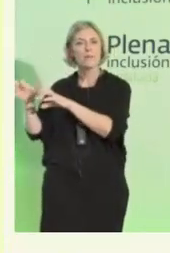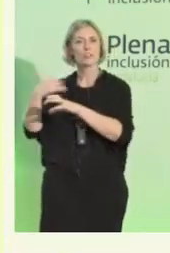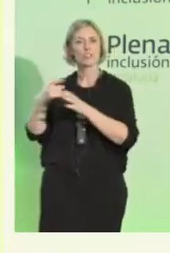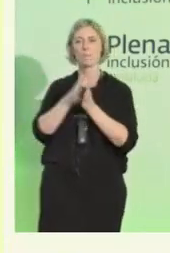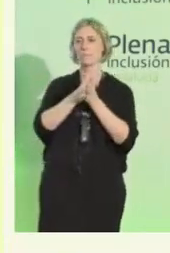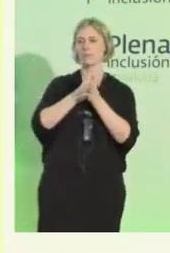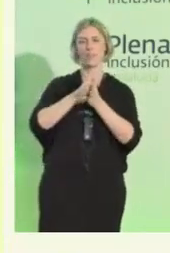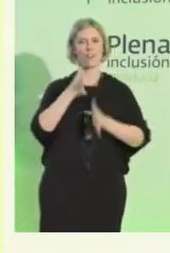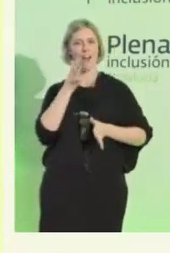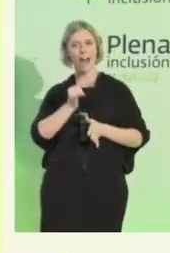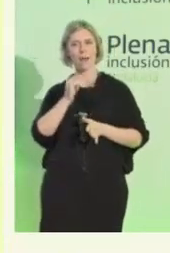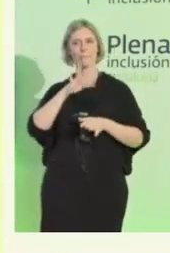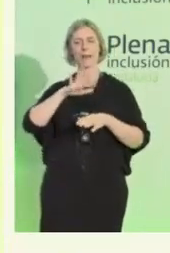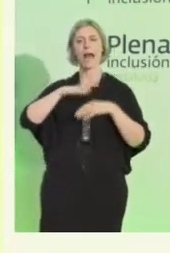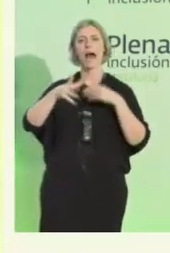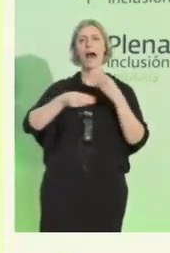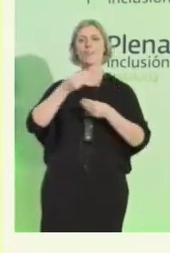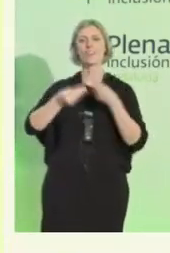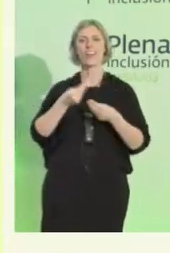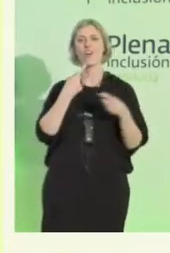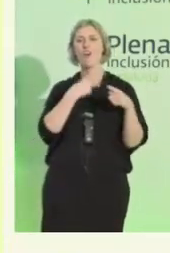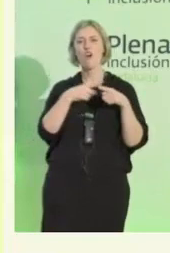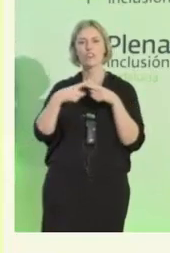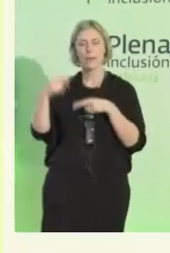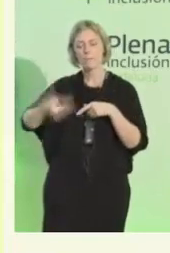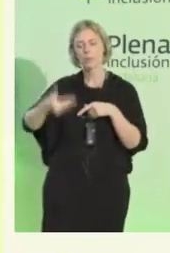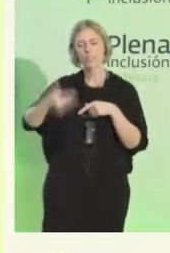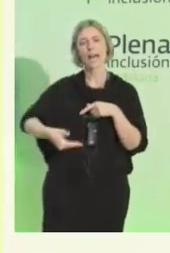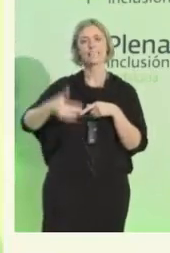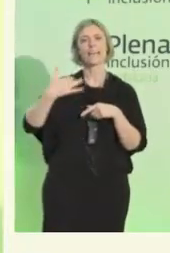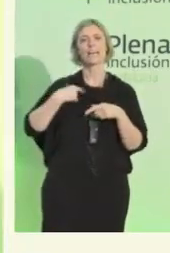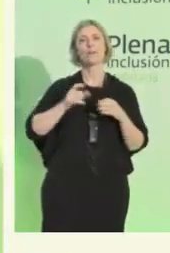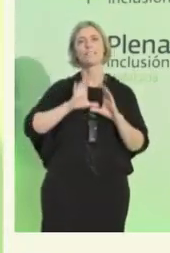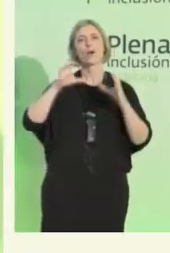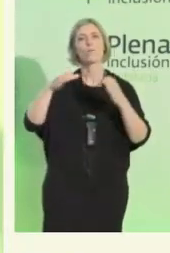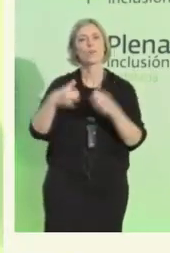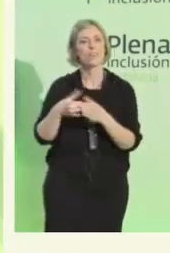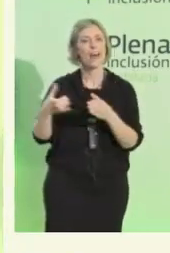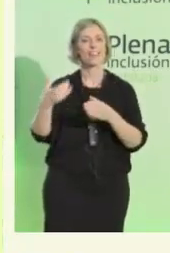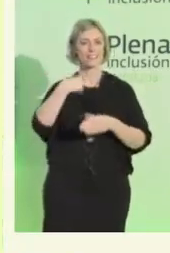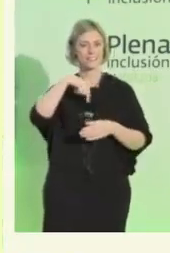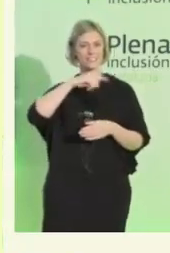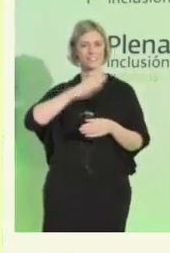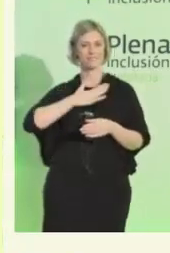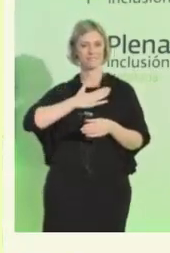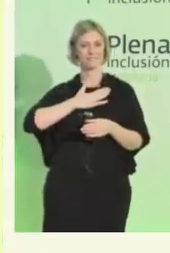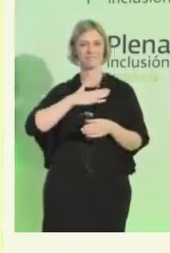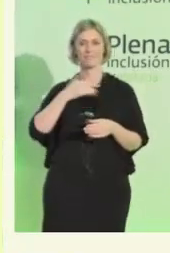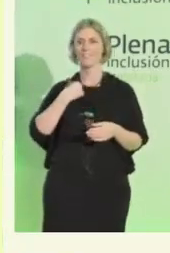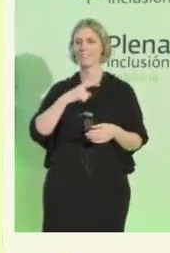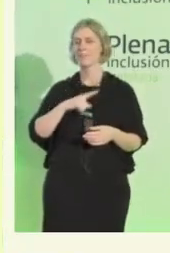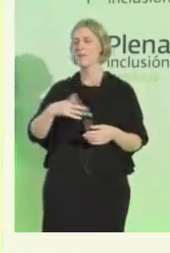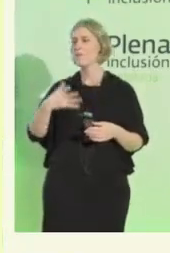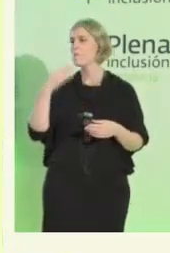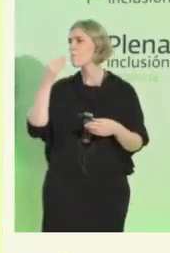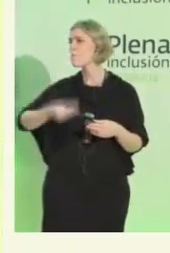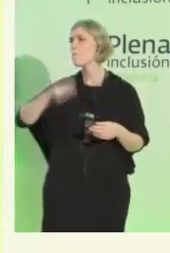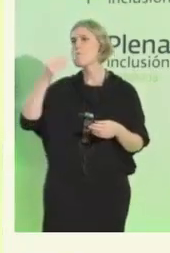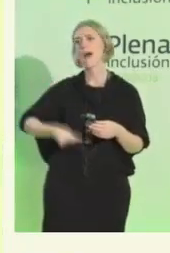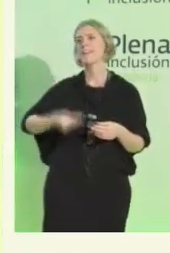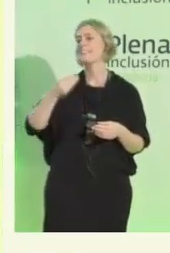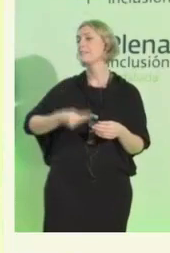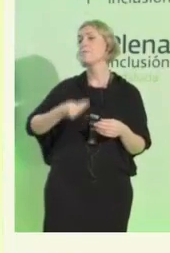lugares pequeños. Ha sido una gozada con la presencia de tantas personas,